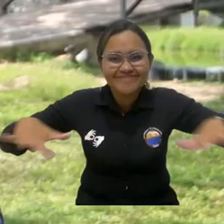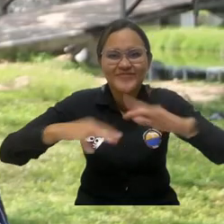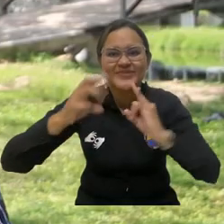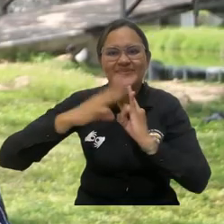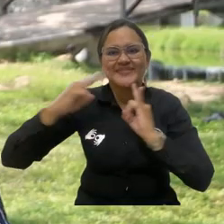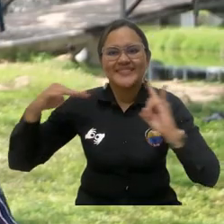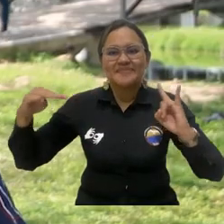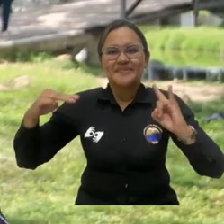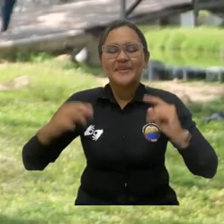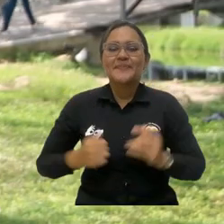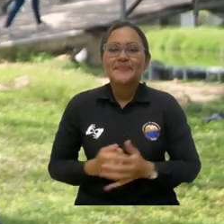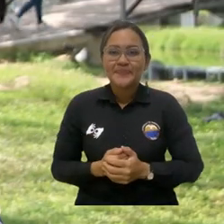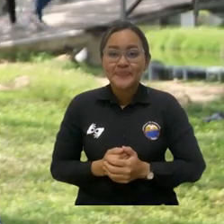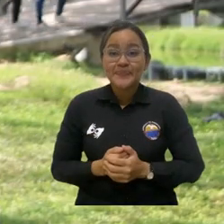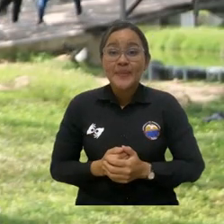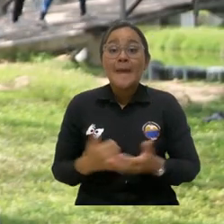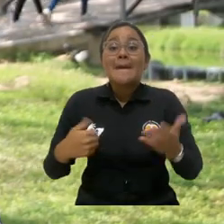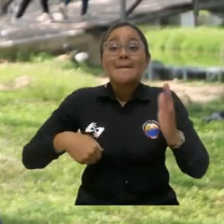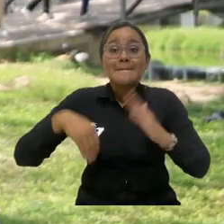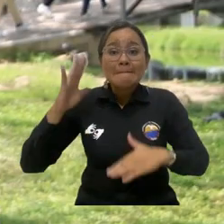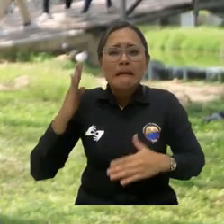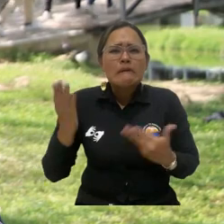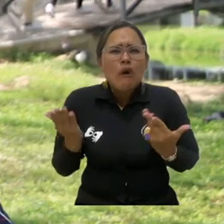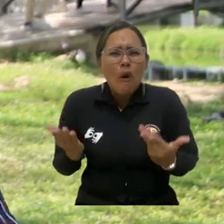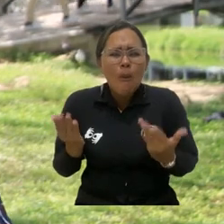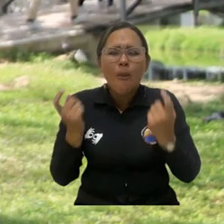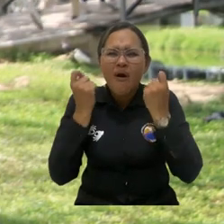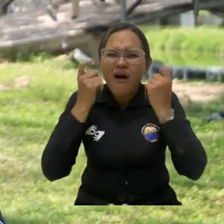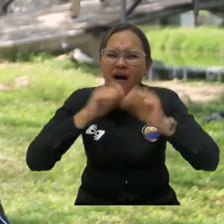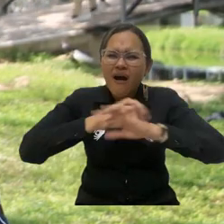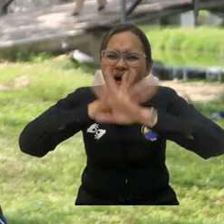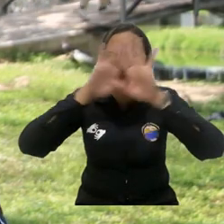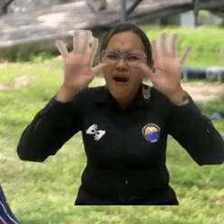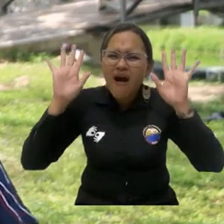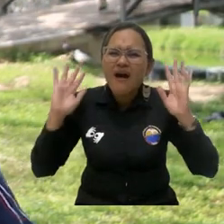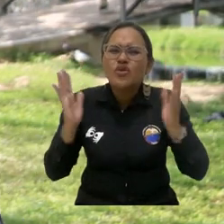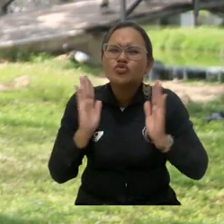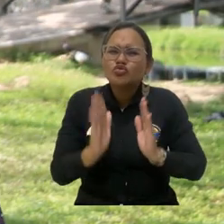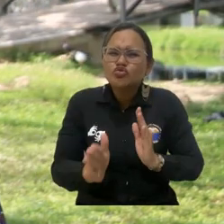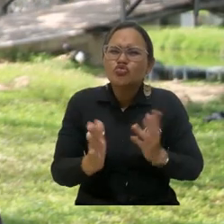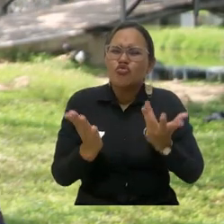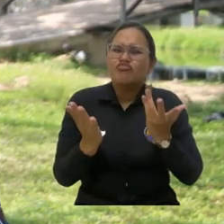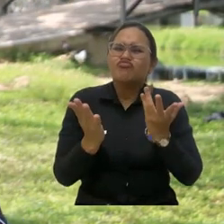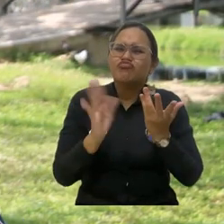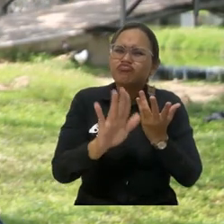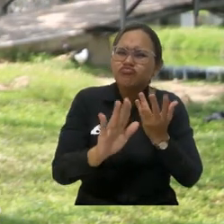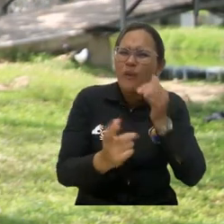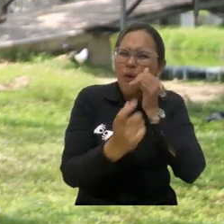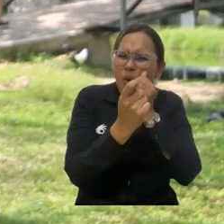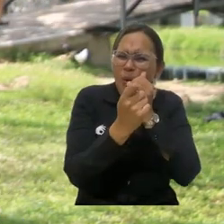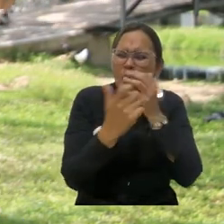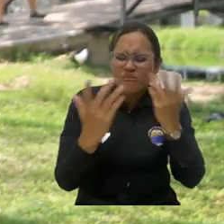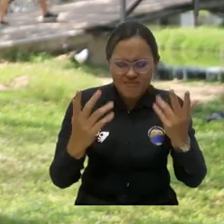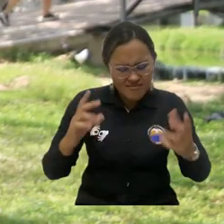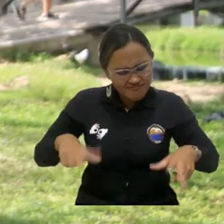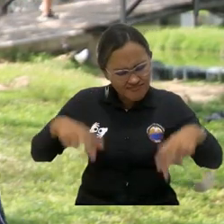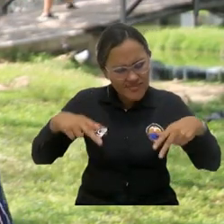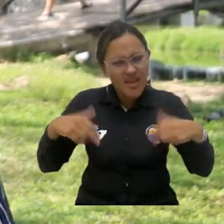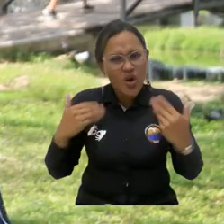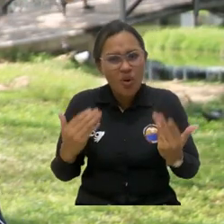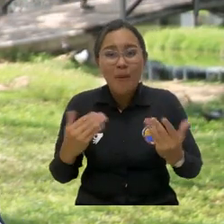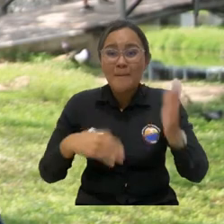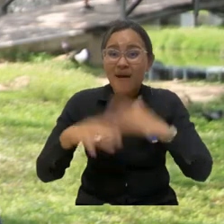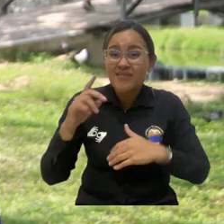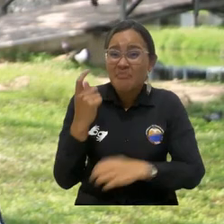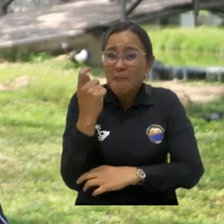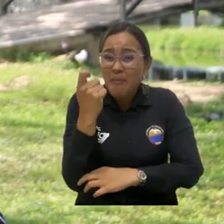¿Cómo entendemos la naturaleza en este caso? Como parte de nuestro quehacer, como parte de nuestras vidas, donde priorizamos no solo el capital,